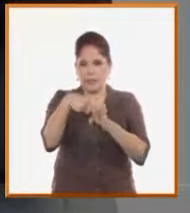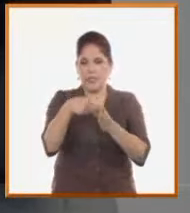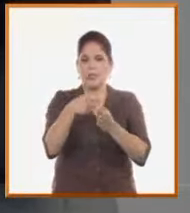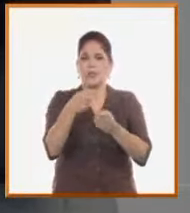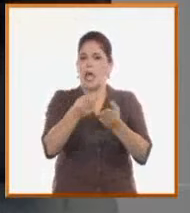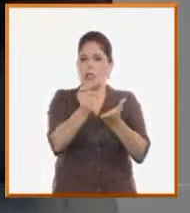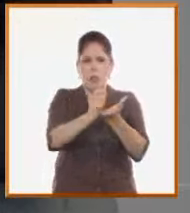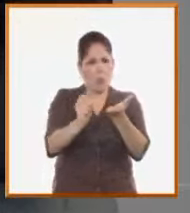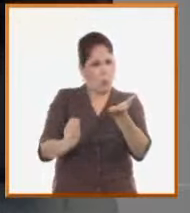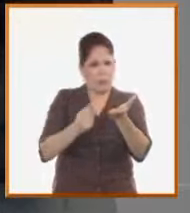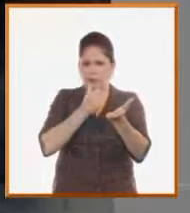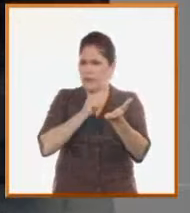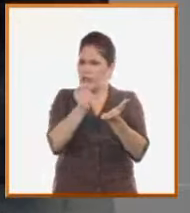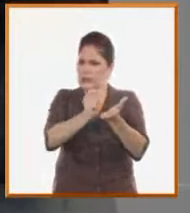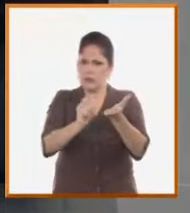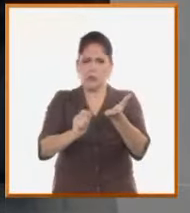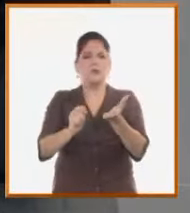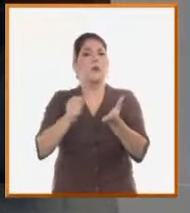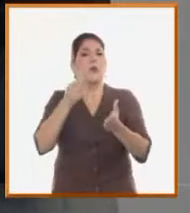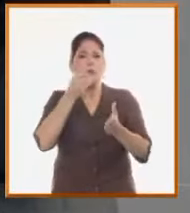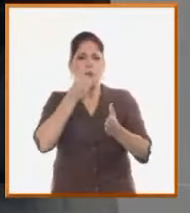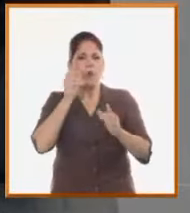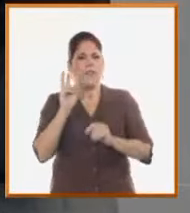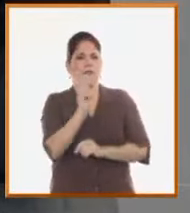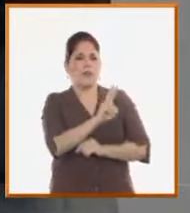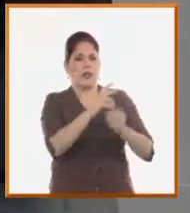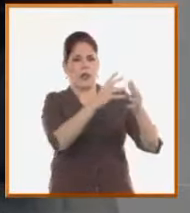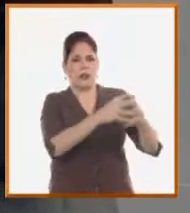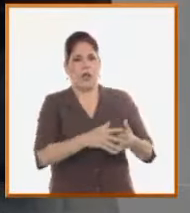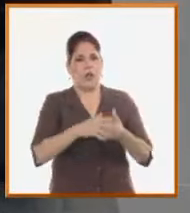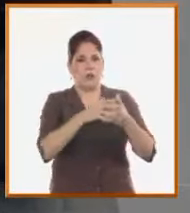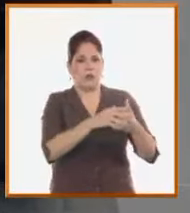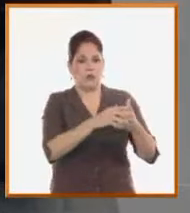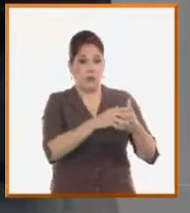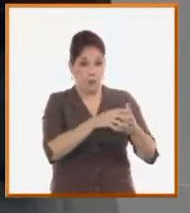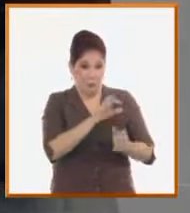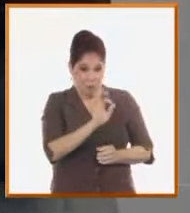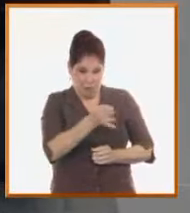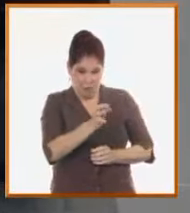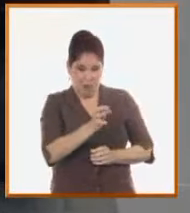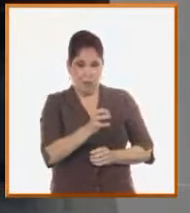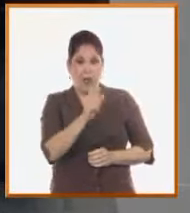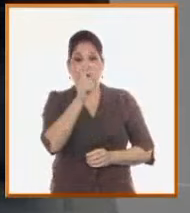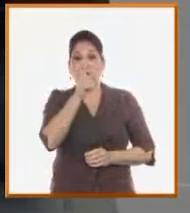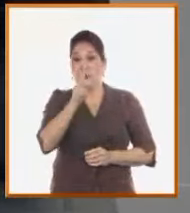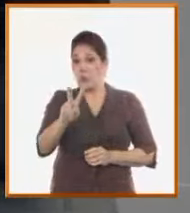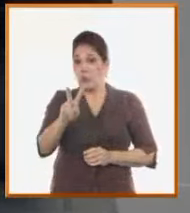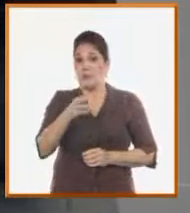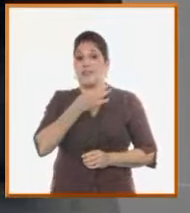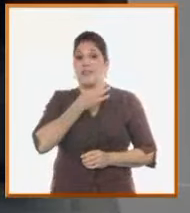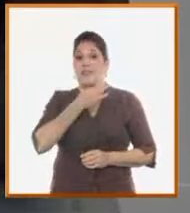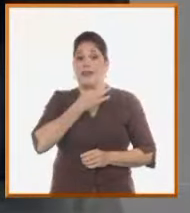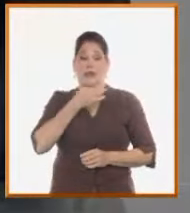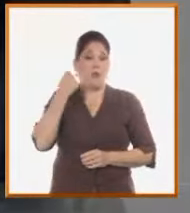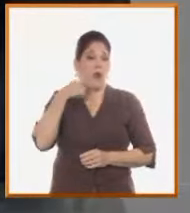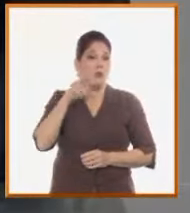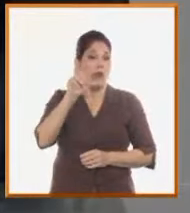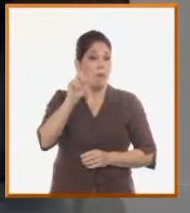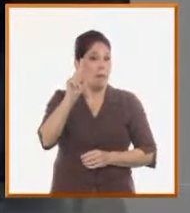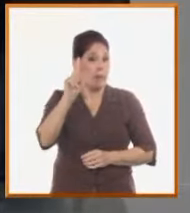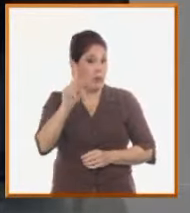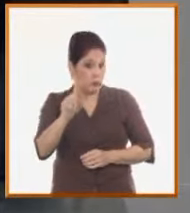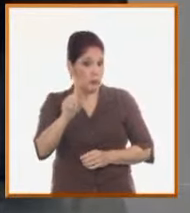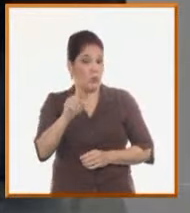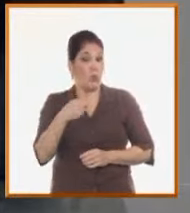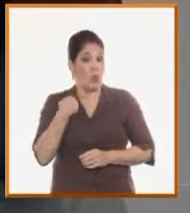simple documentación, se accede para visitar los Estados Unidos. Bueno, desde el 12 de enero del 21, al